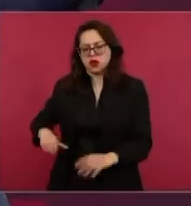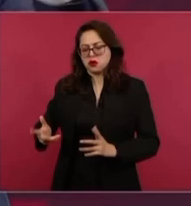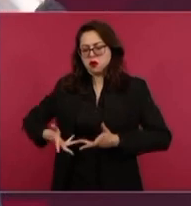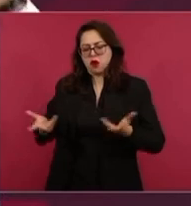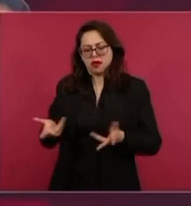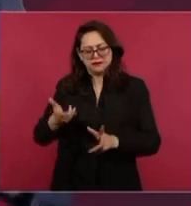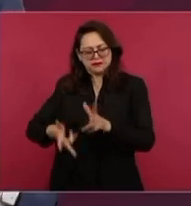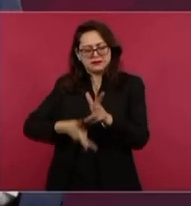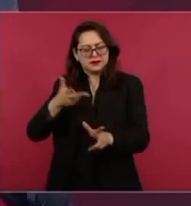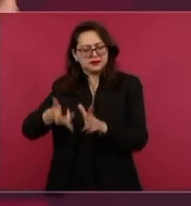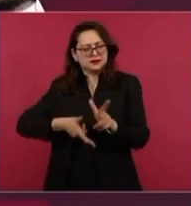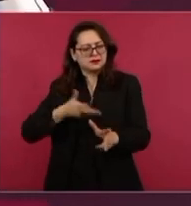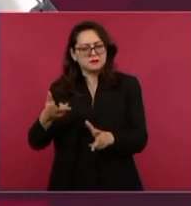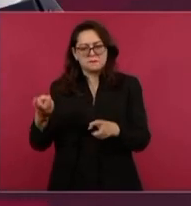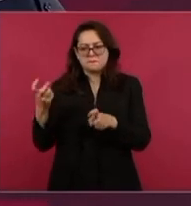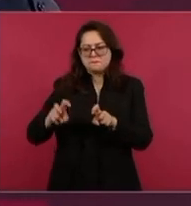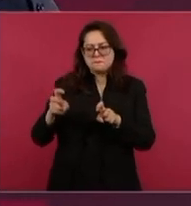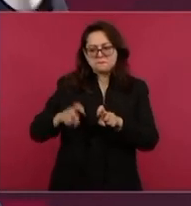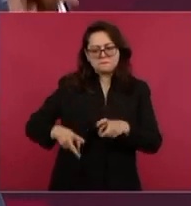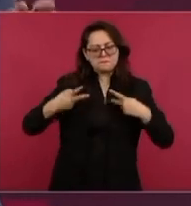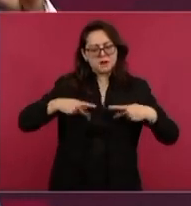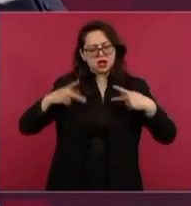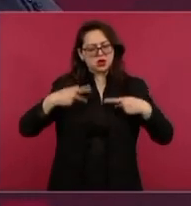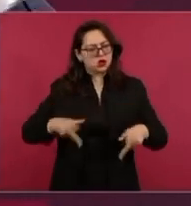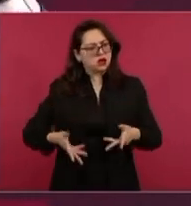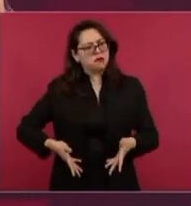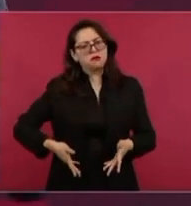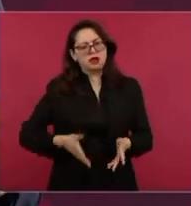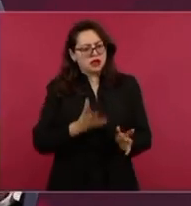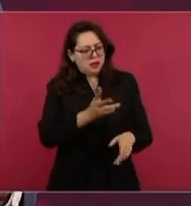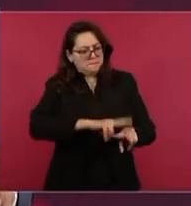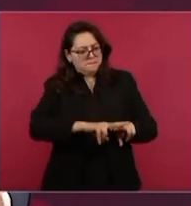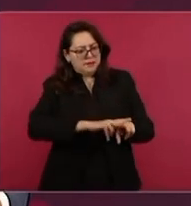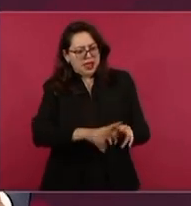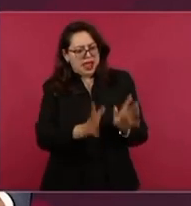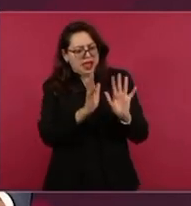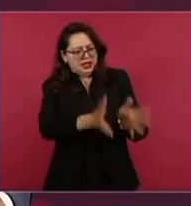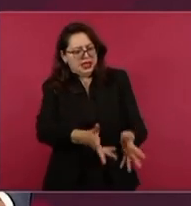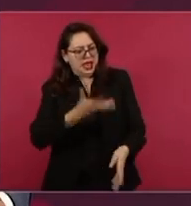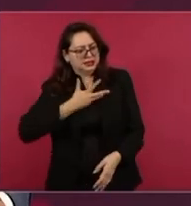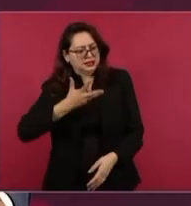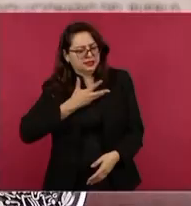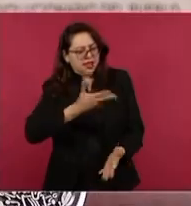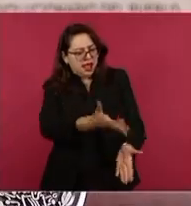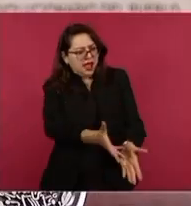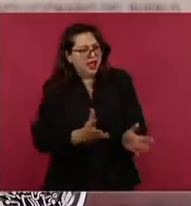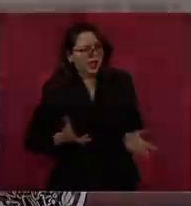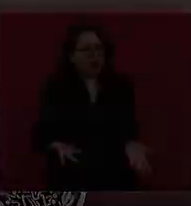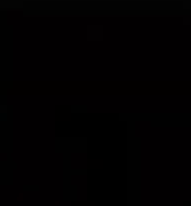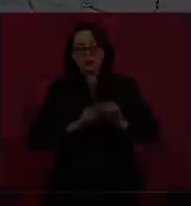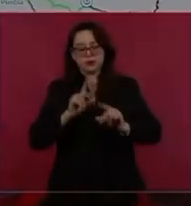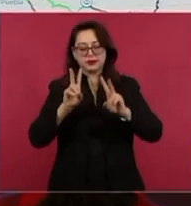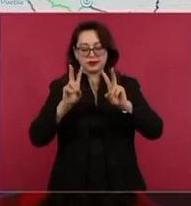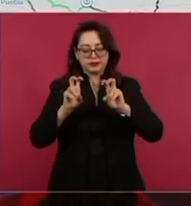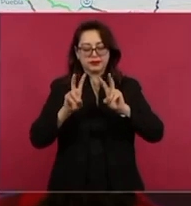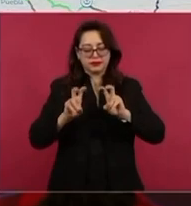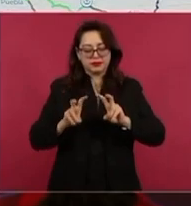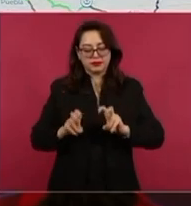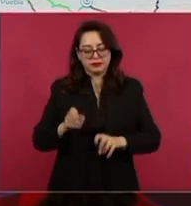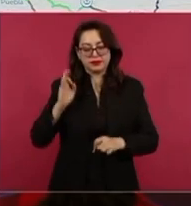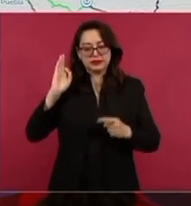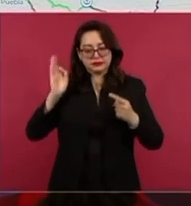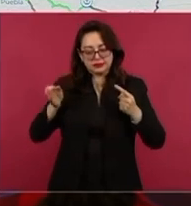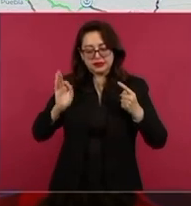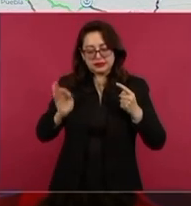administrar el Tren Maya, cómo se va a administrar el Tren de Lisboa. Bueno, pues